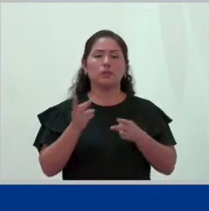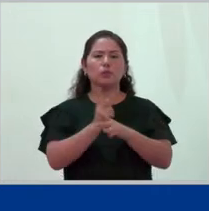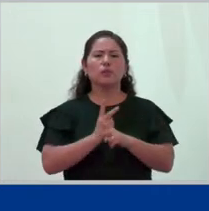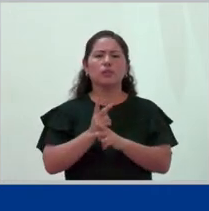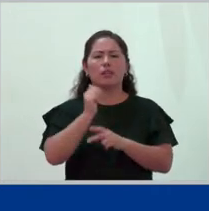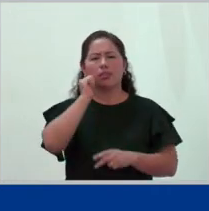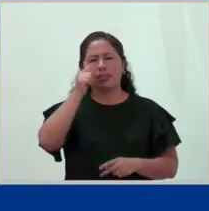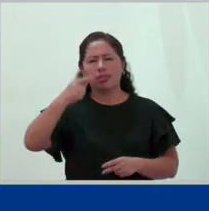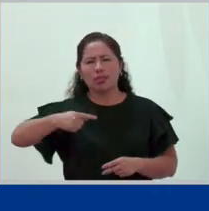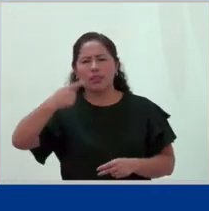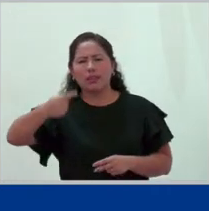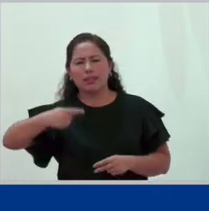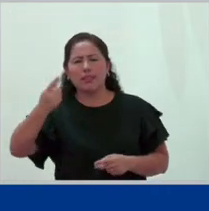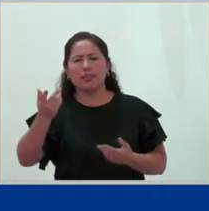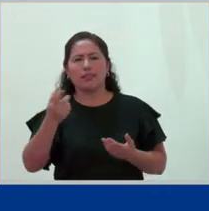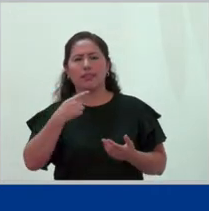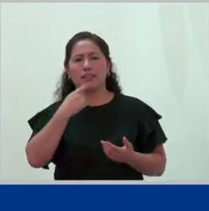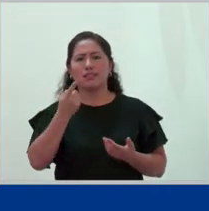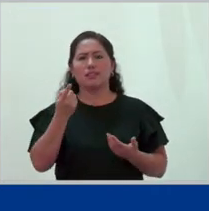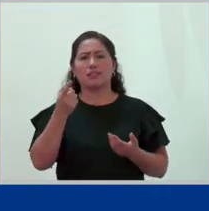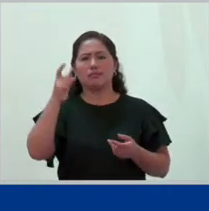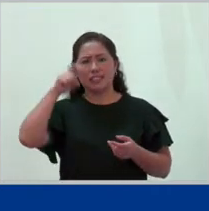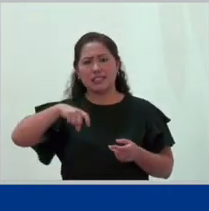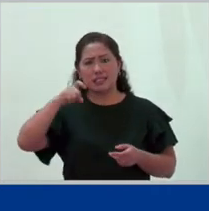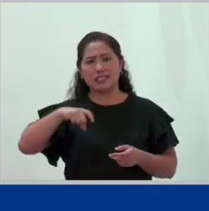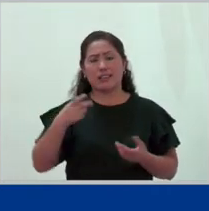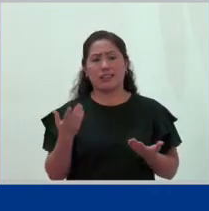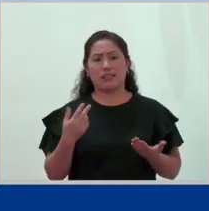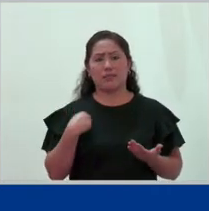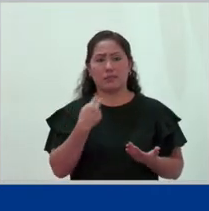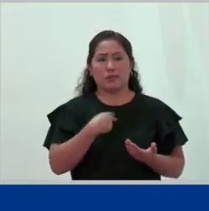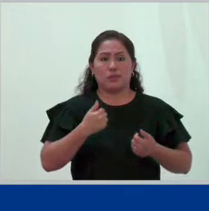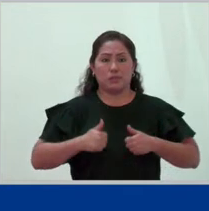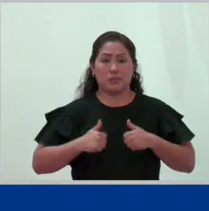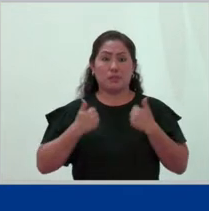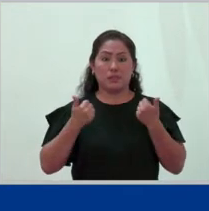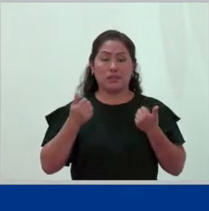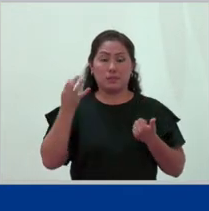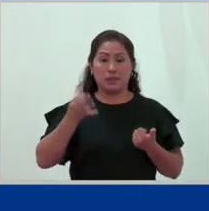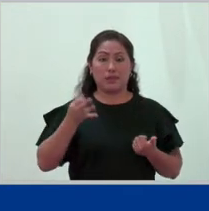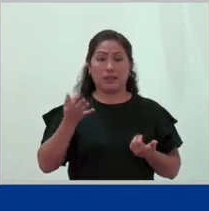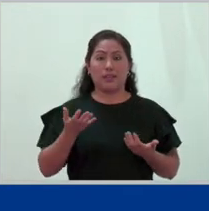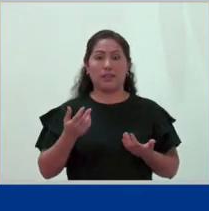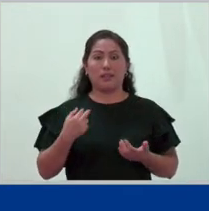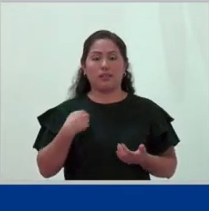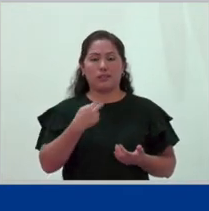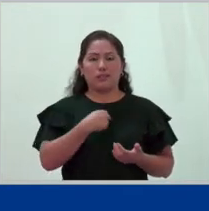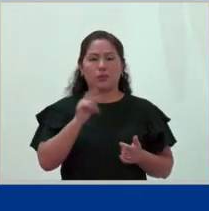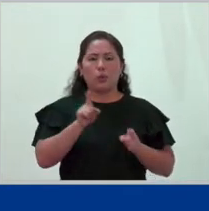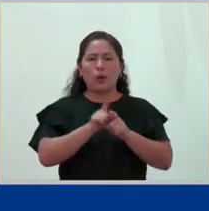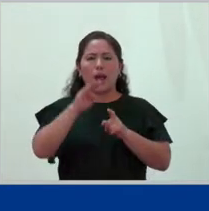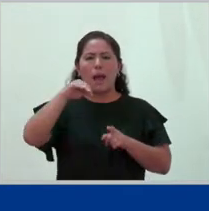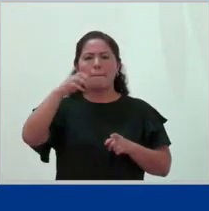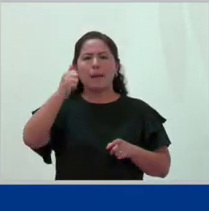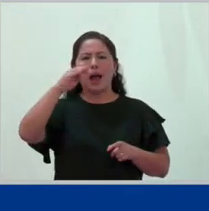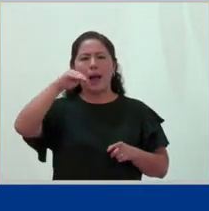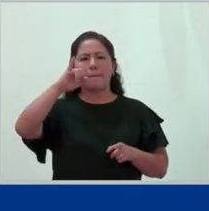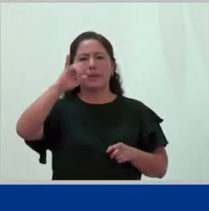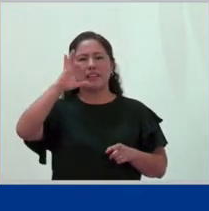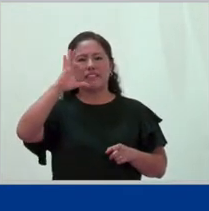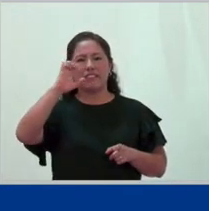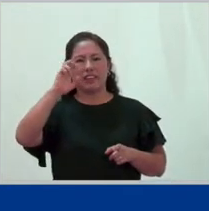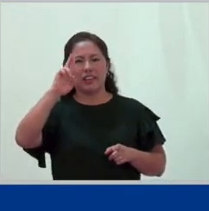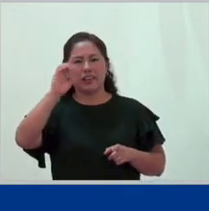nuestro día a día son indispensables para nuestra propia supervivencia. Somos mamíferos que, diferencia de muchos otros,